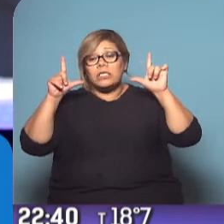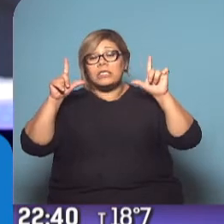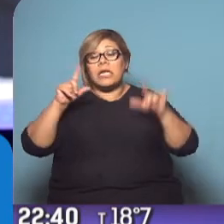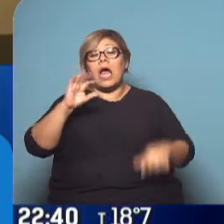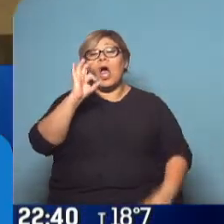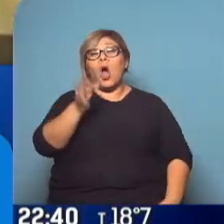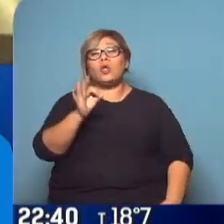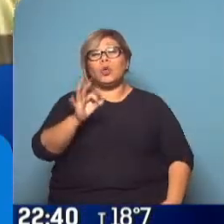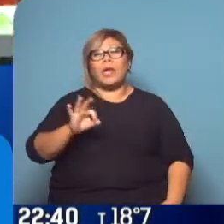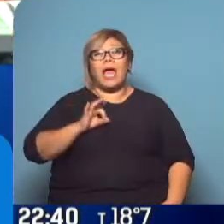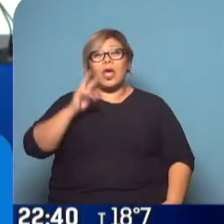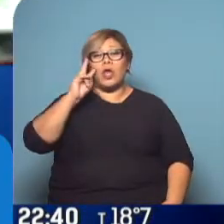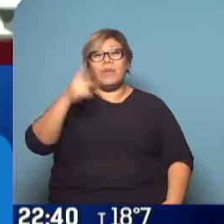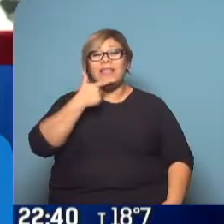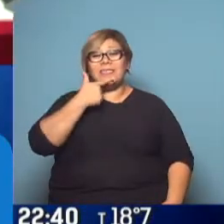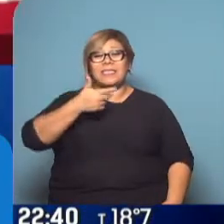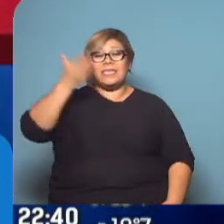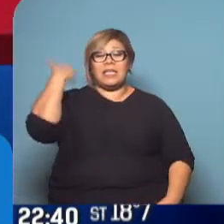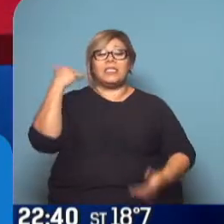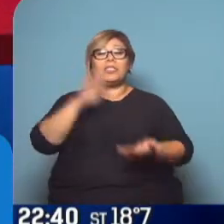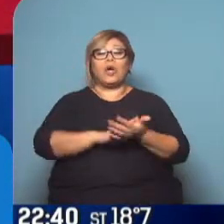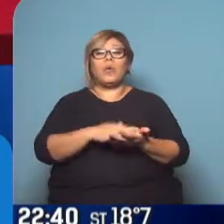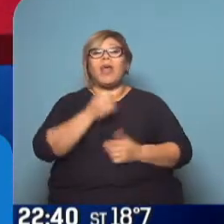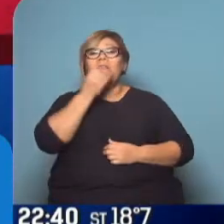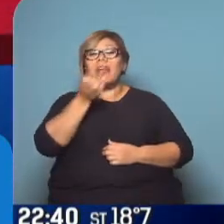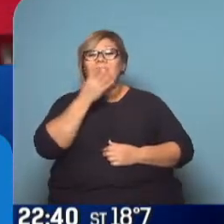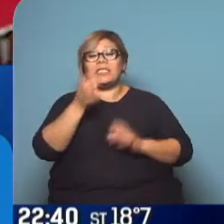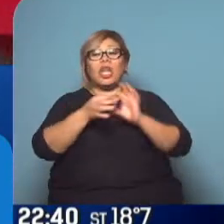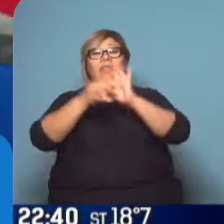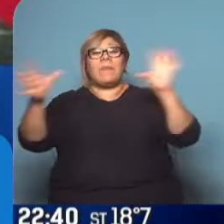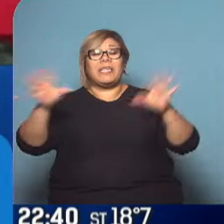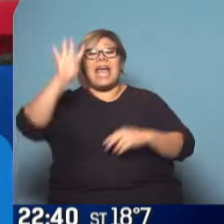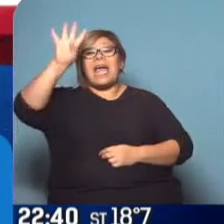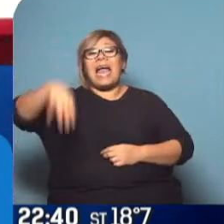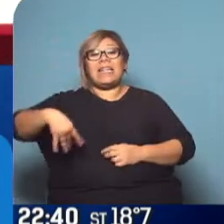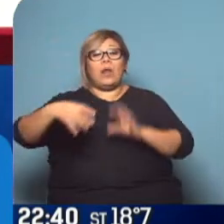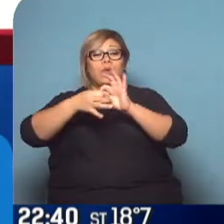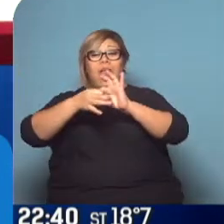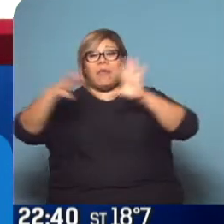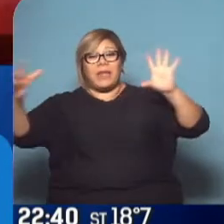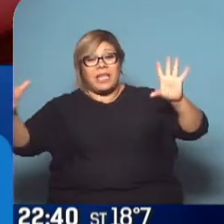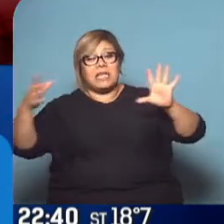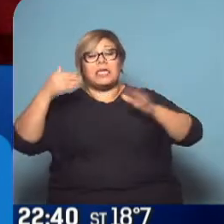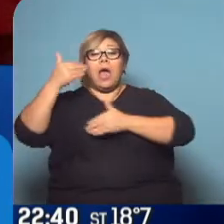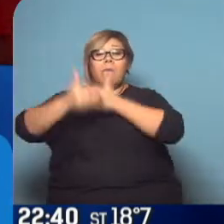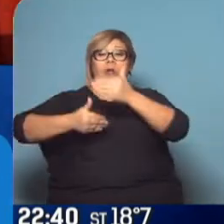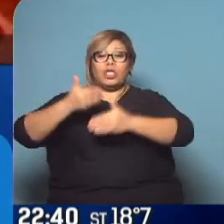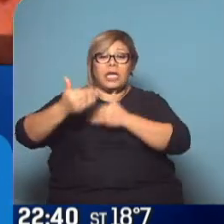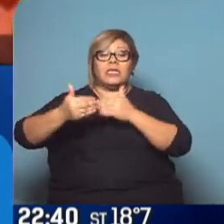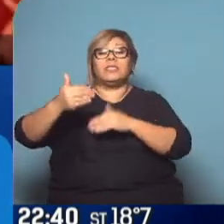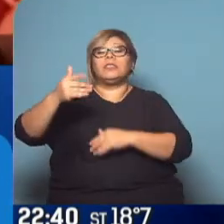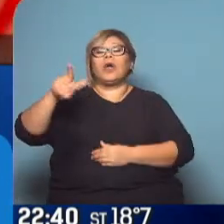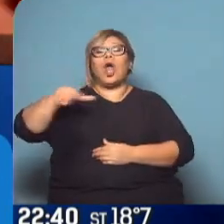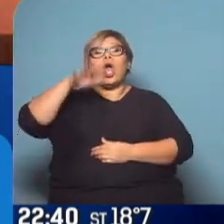2017 la declaración unilateral de independencia de Cataluña y todo lo que fue aquel proceso, con corridas en las calles,